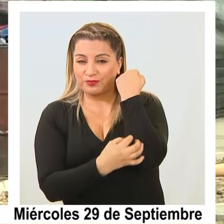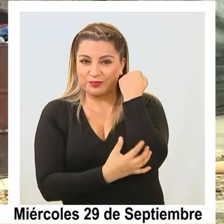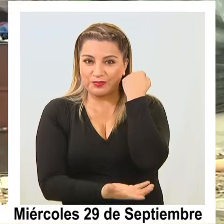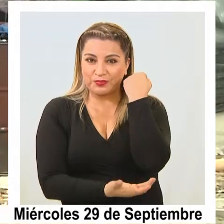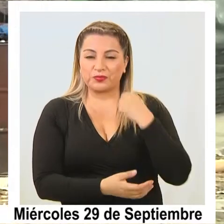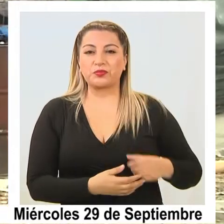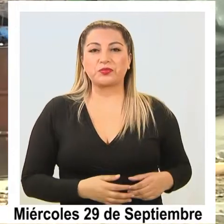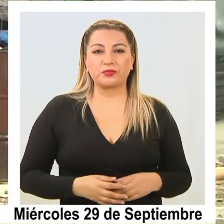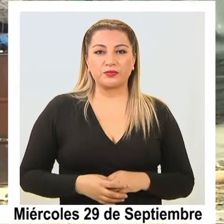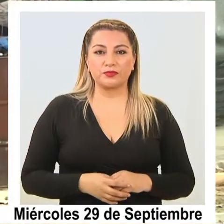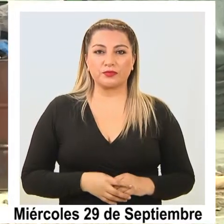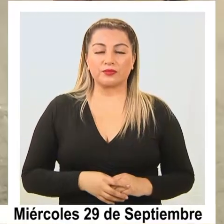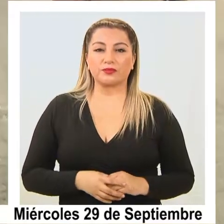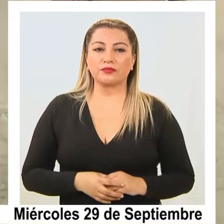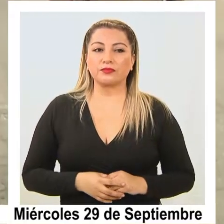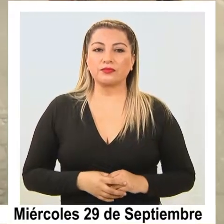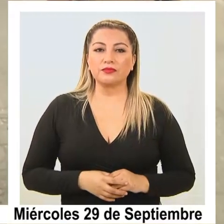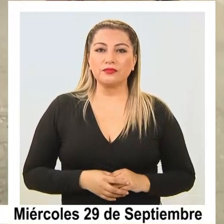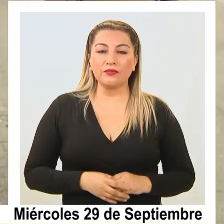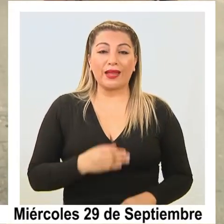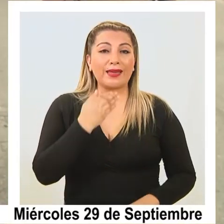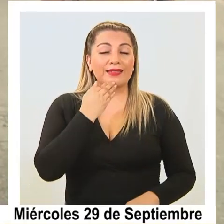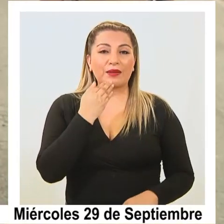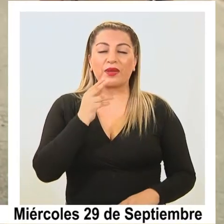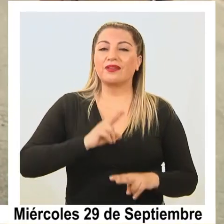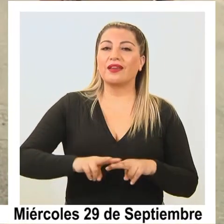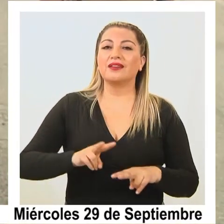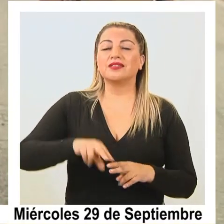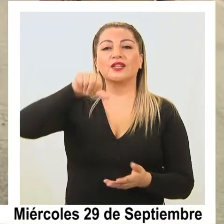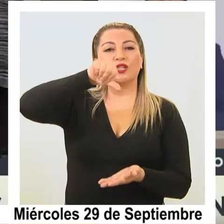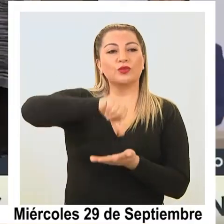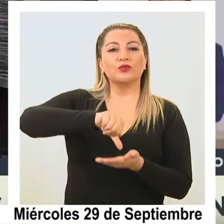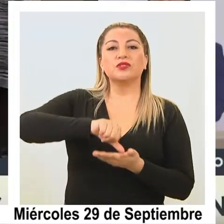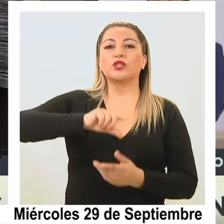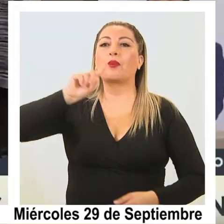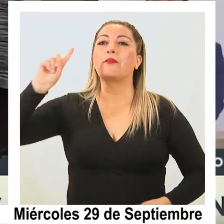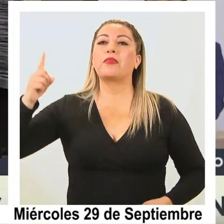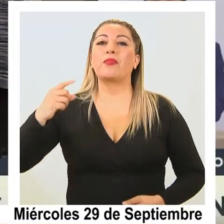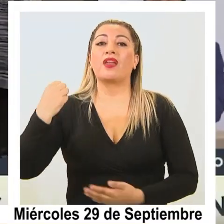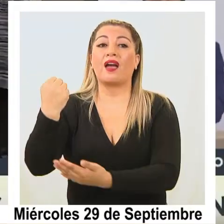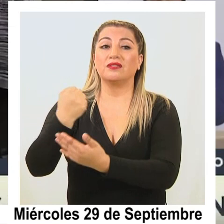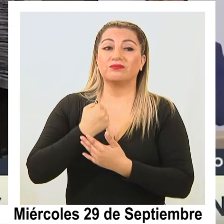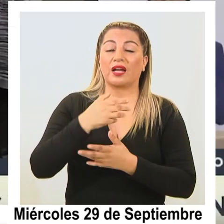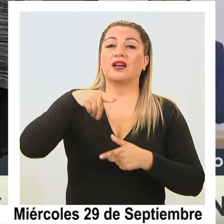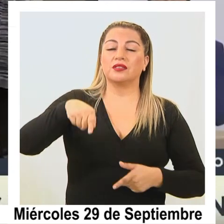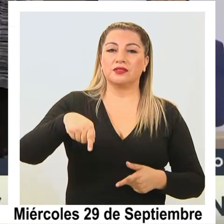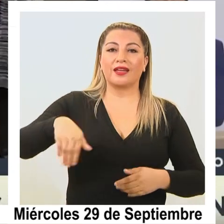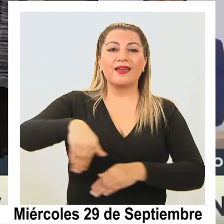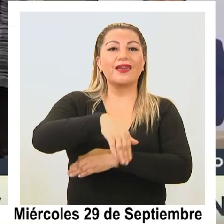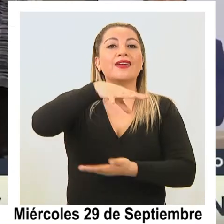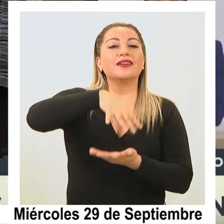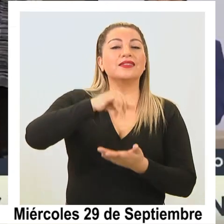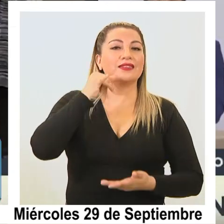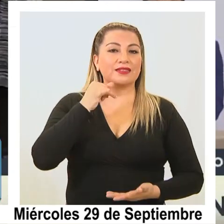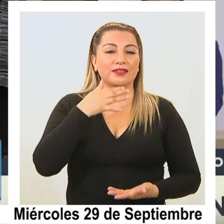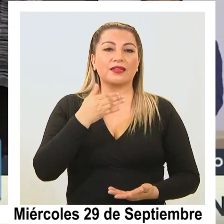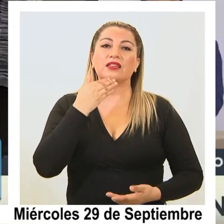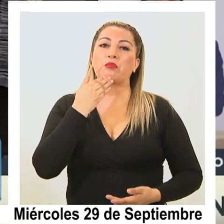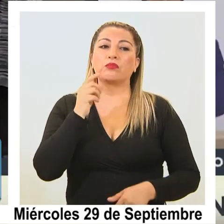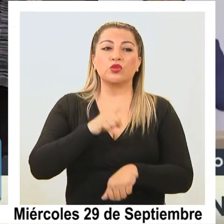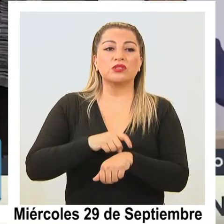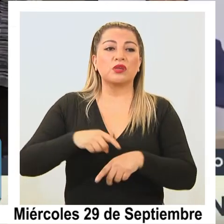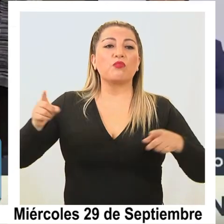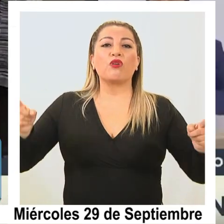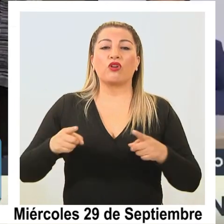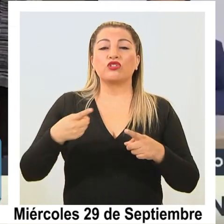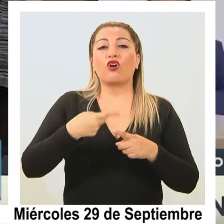nuestro país. También la creación de un centro de primera acogida en Iquique, que también busca ser de tránsito